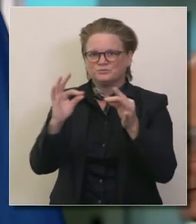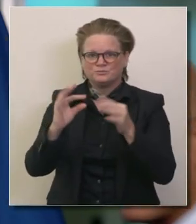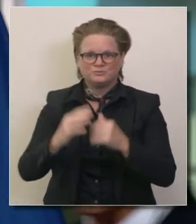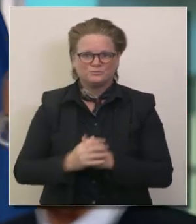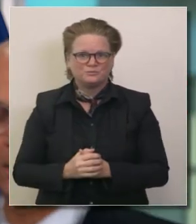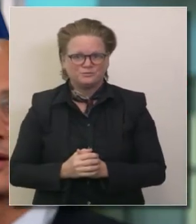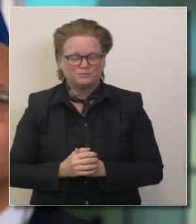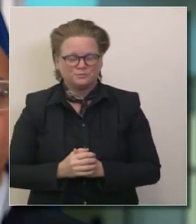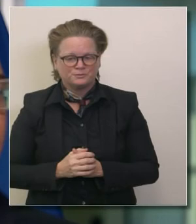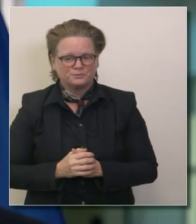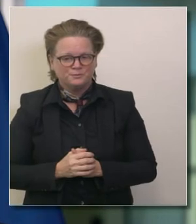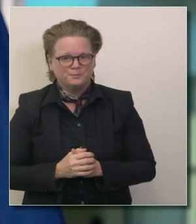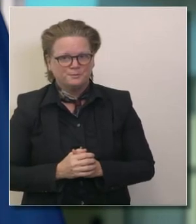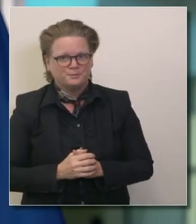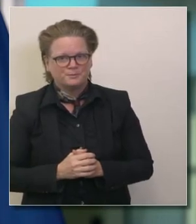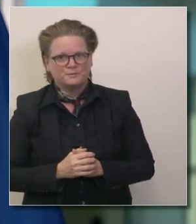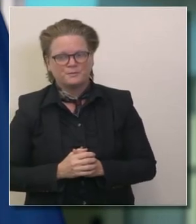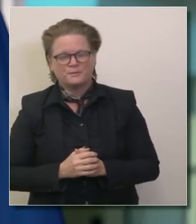unidades de cuidados intensivos